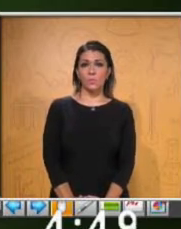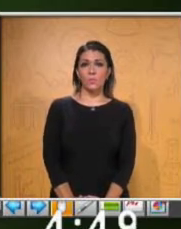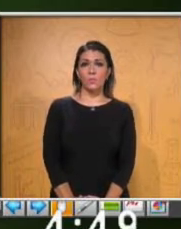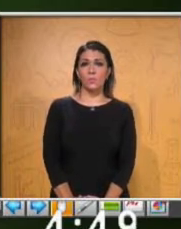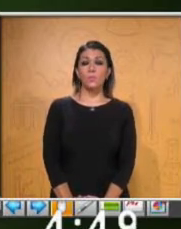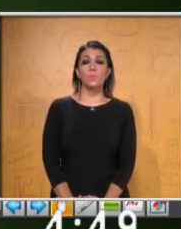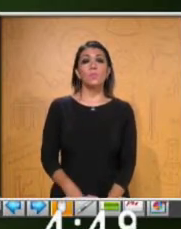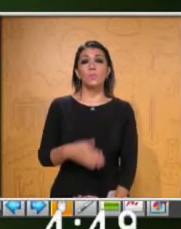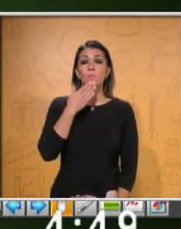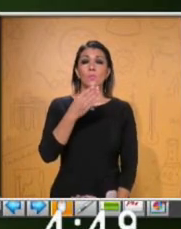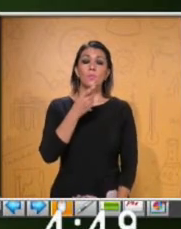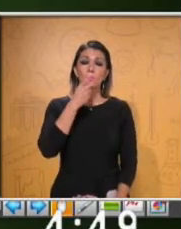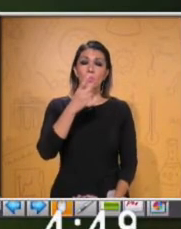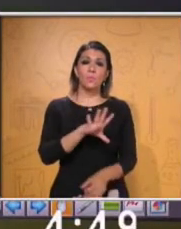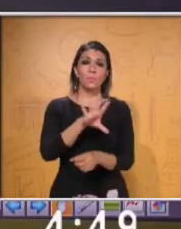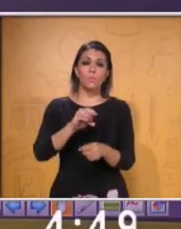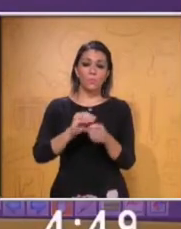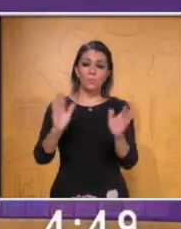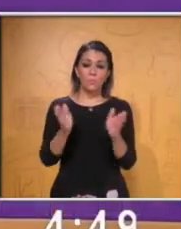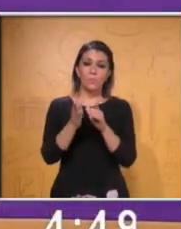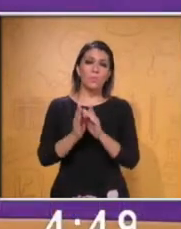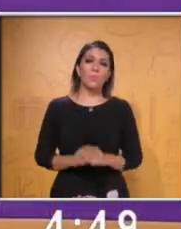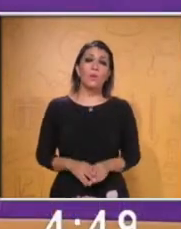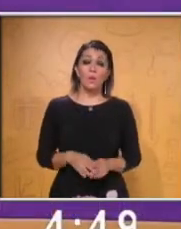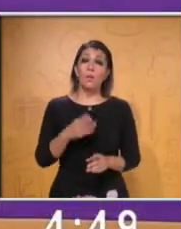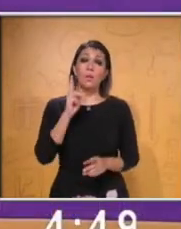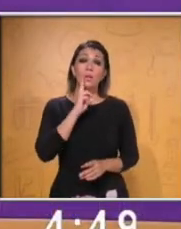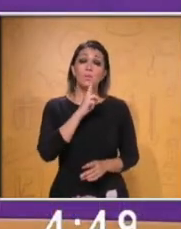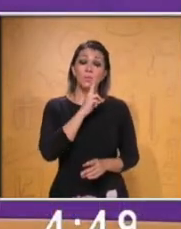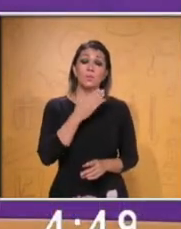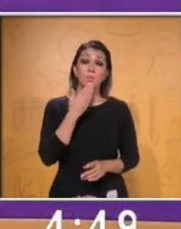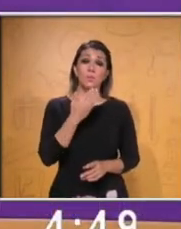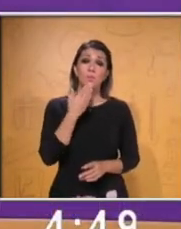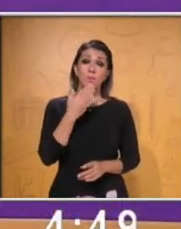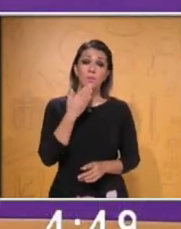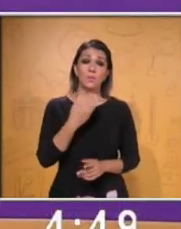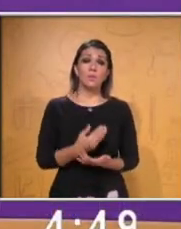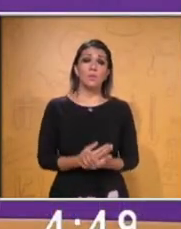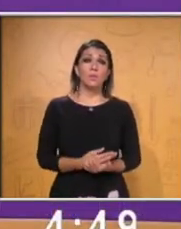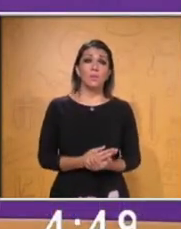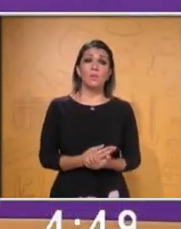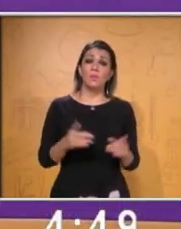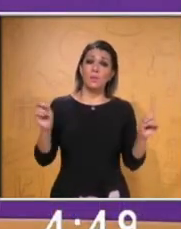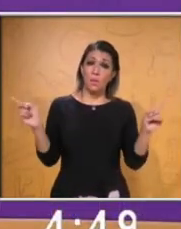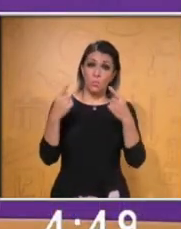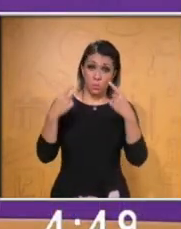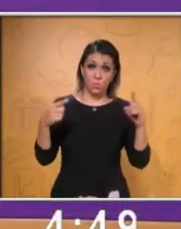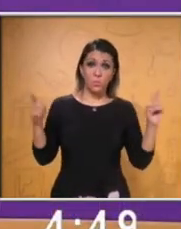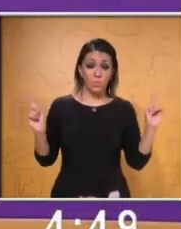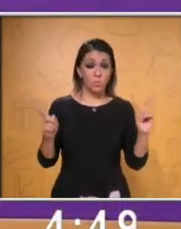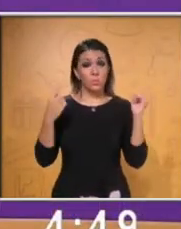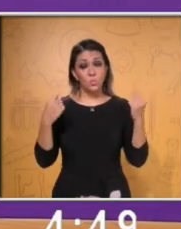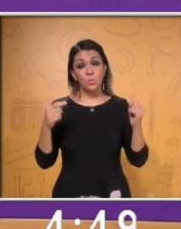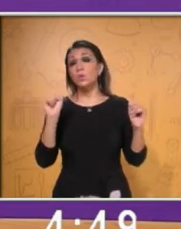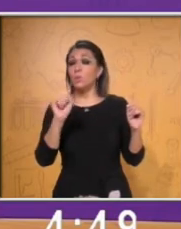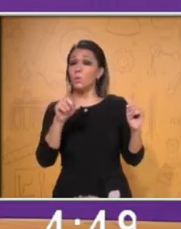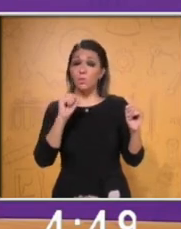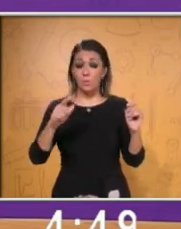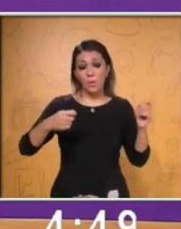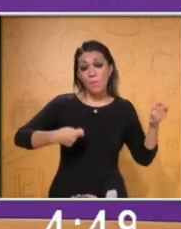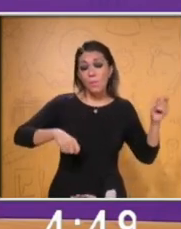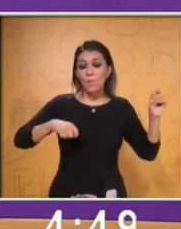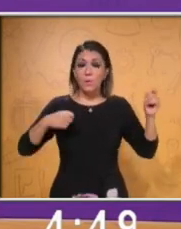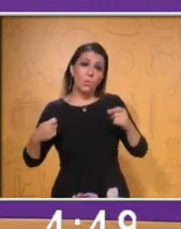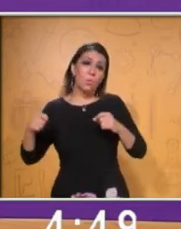Bien, dice en conclusión, las buenas noticias es que ambos, tocar música, se refiere cuando tocas un instrumento